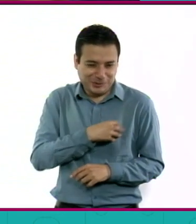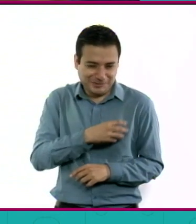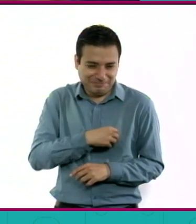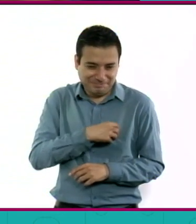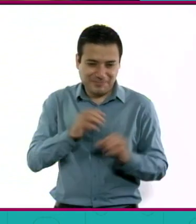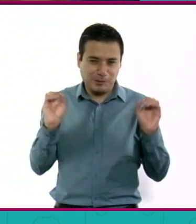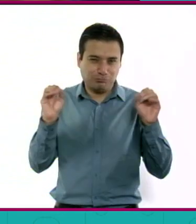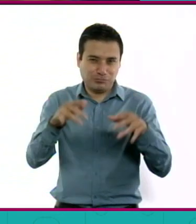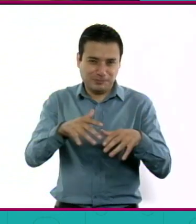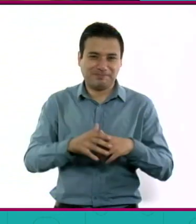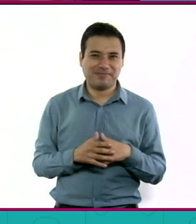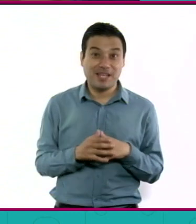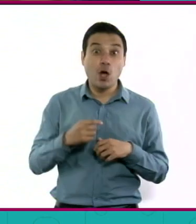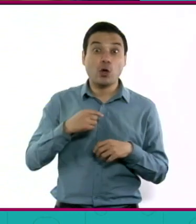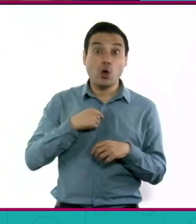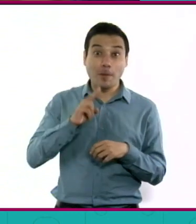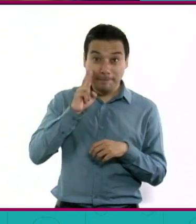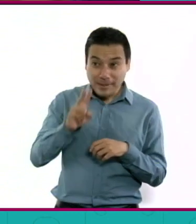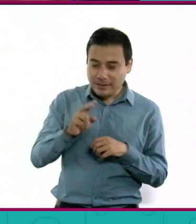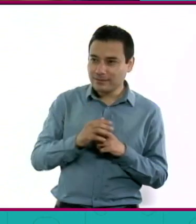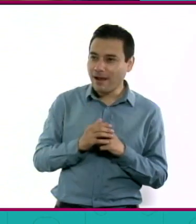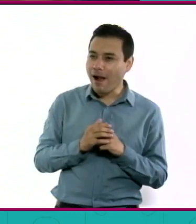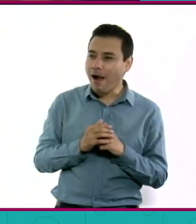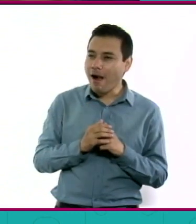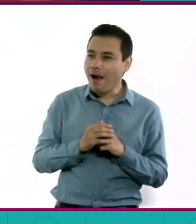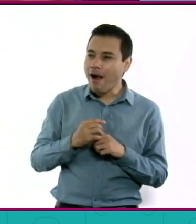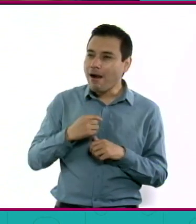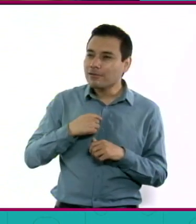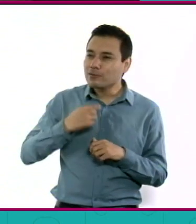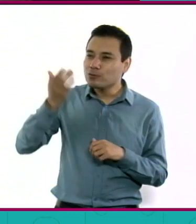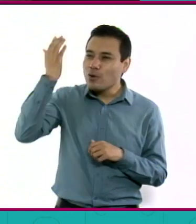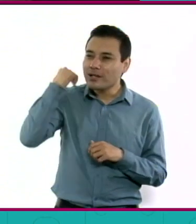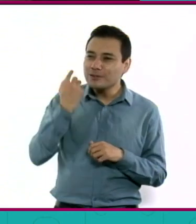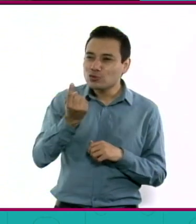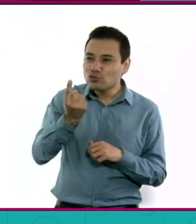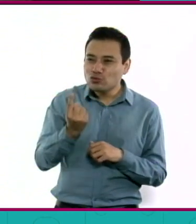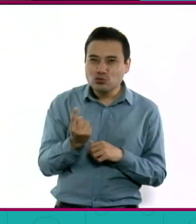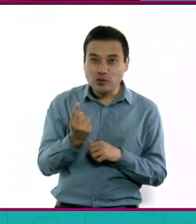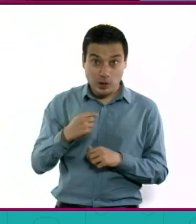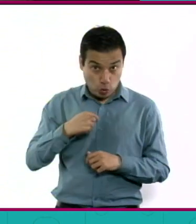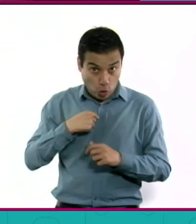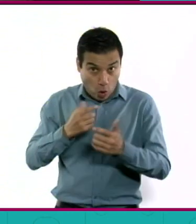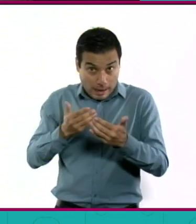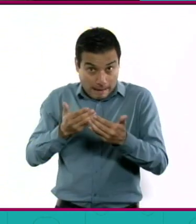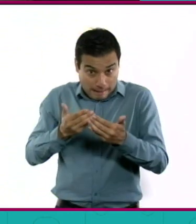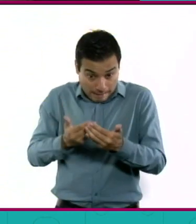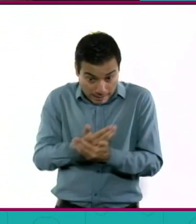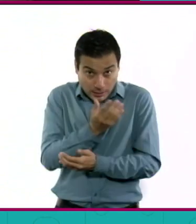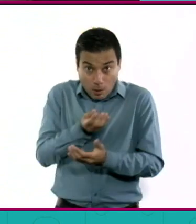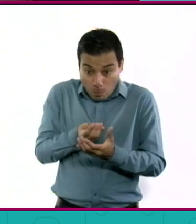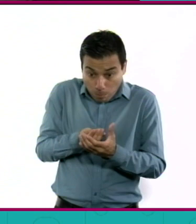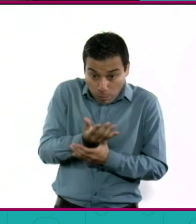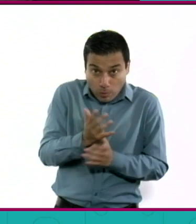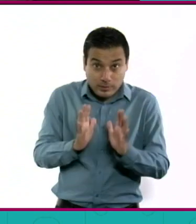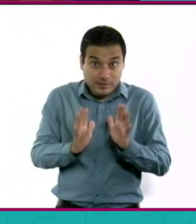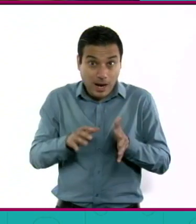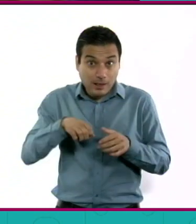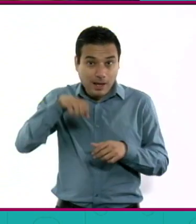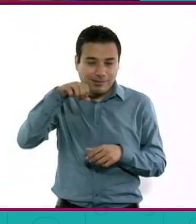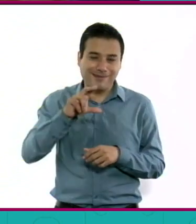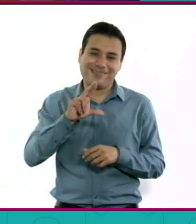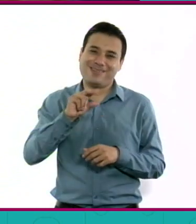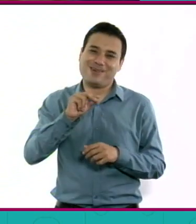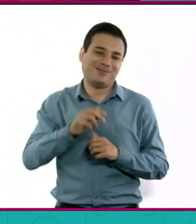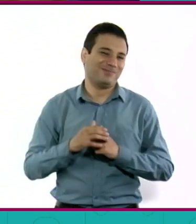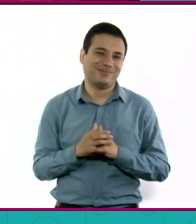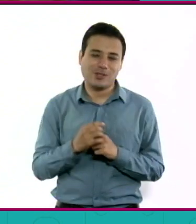Y me acordé de cuando yo fui chiquito, no vayan a creer que así nací. Fui chiquito, a veces me costaba trabajo